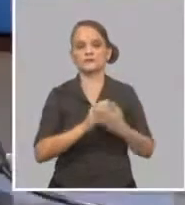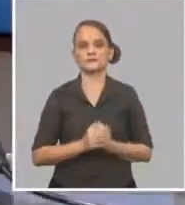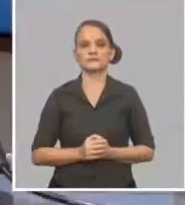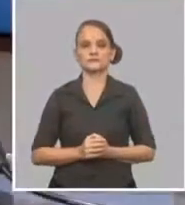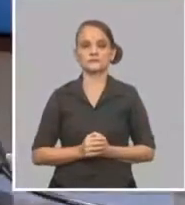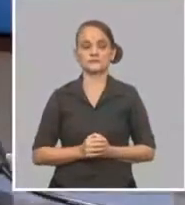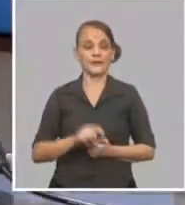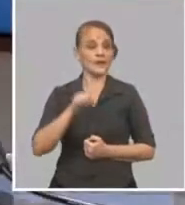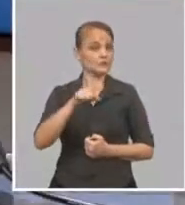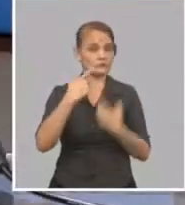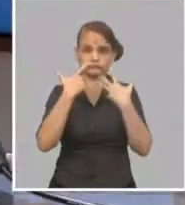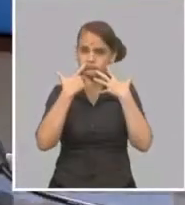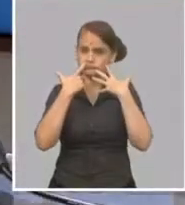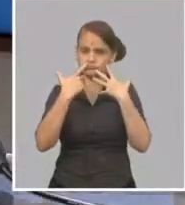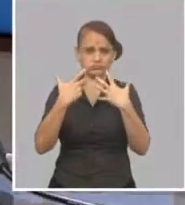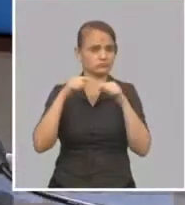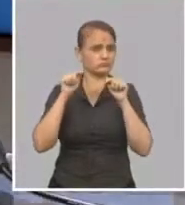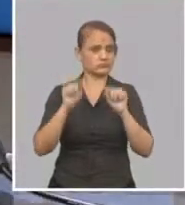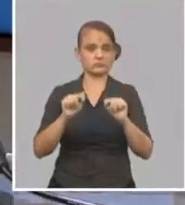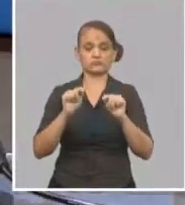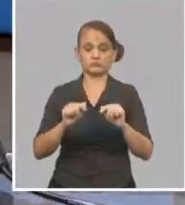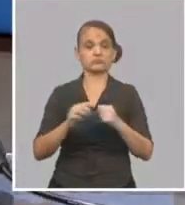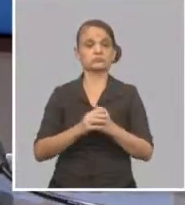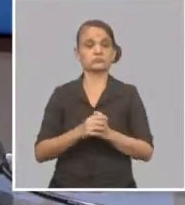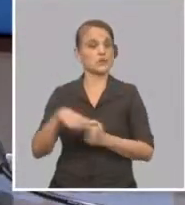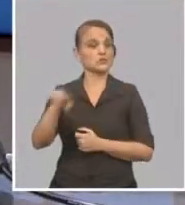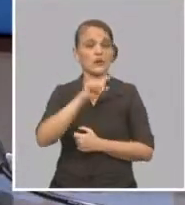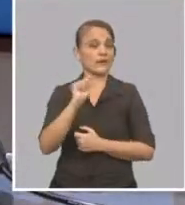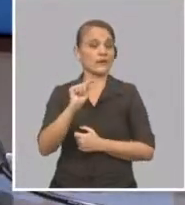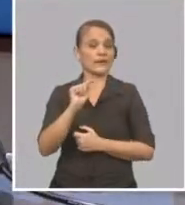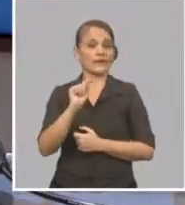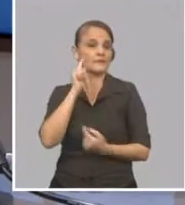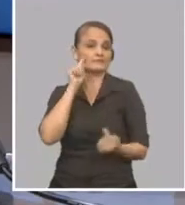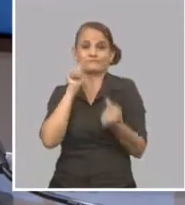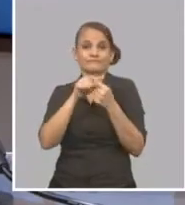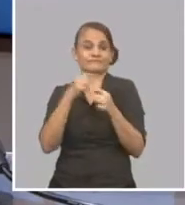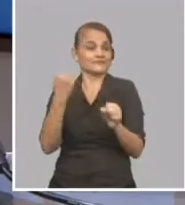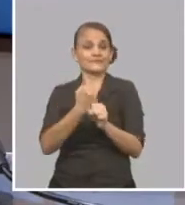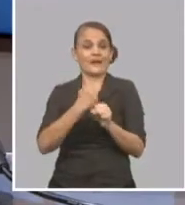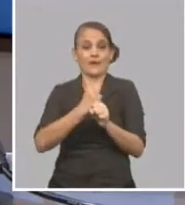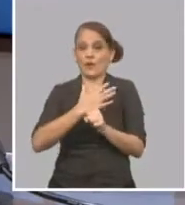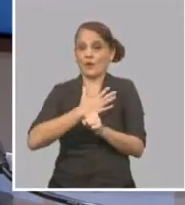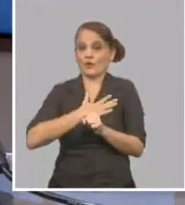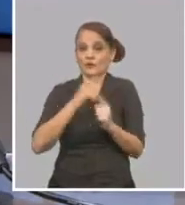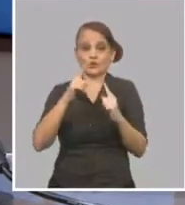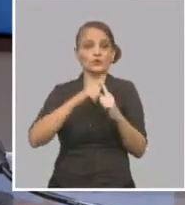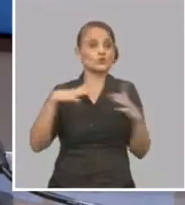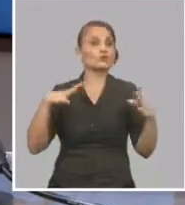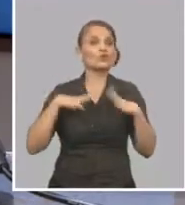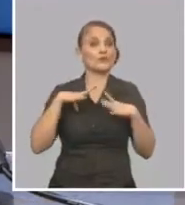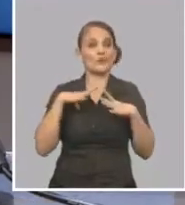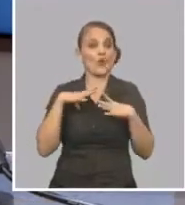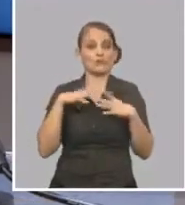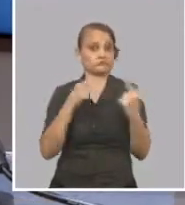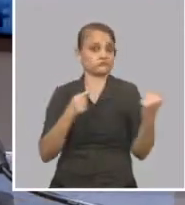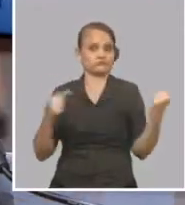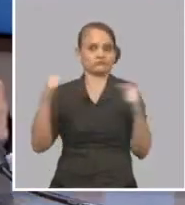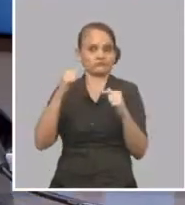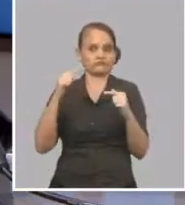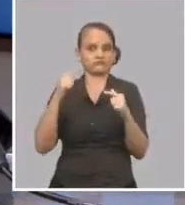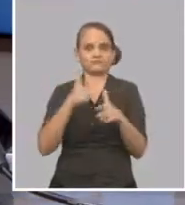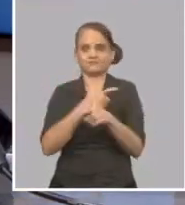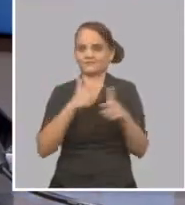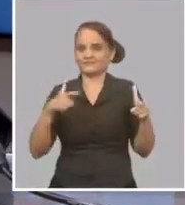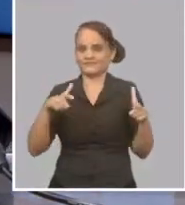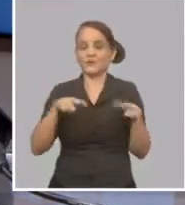que es fundamental. Asumimos un reto muy grande, acompañado de salud pública, por supuesto, pero un reto muy grande,